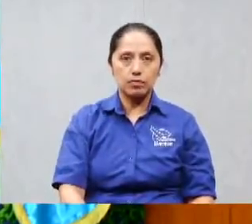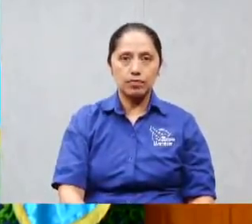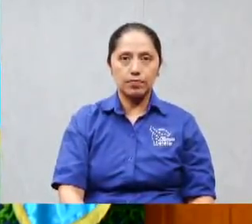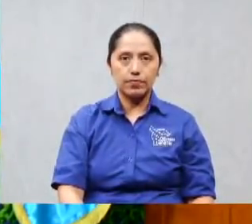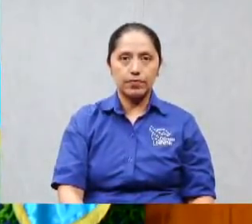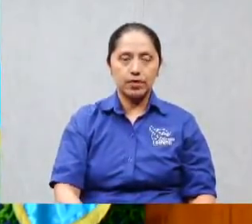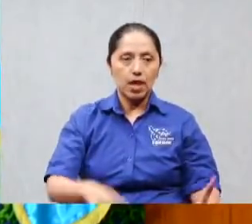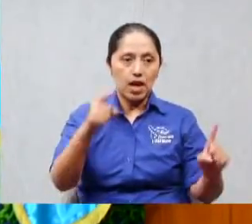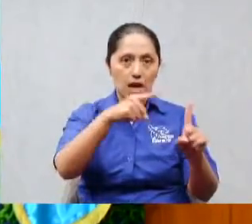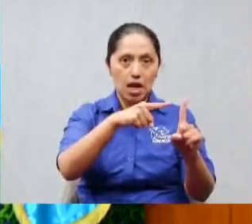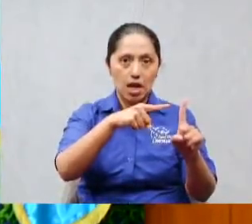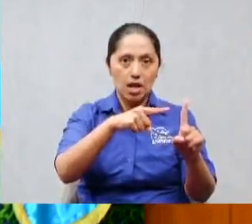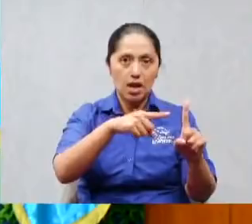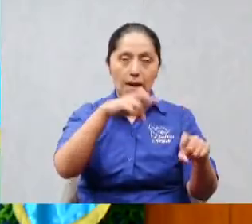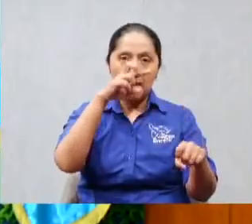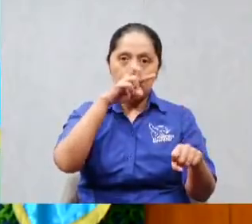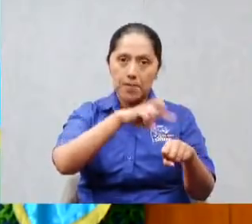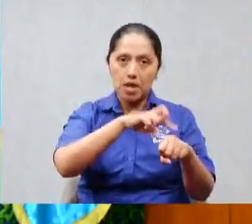lo iban a torturar